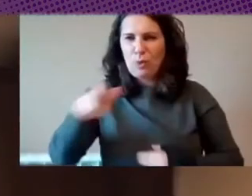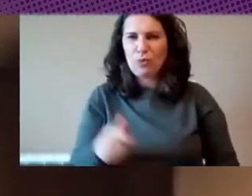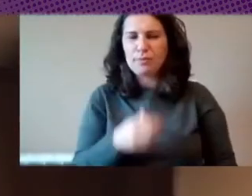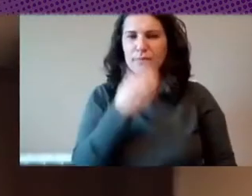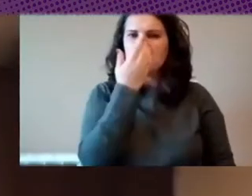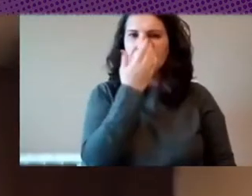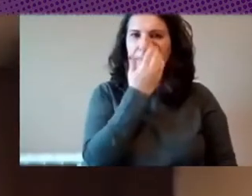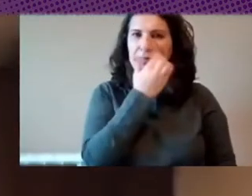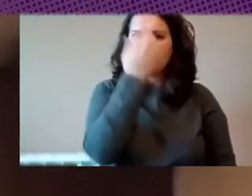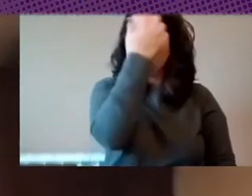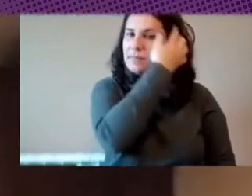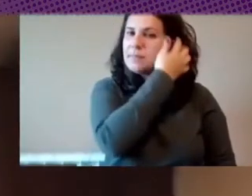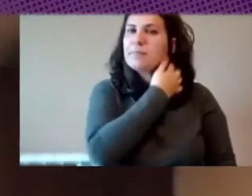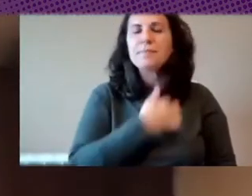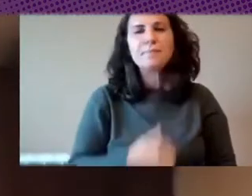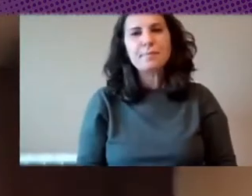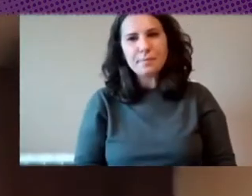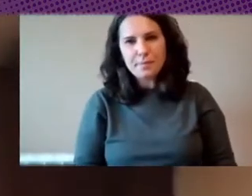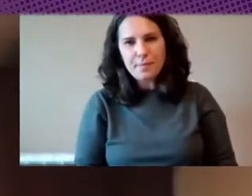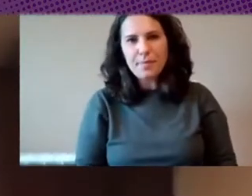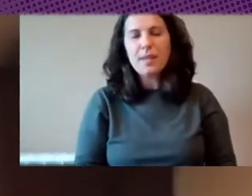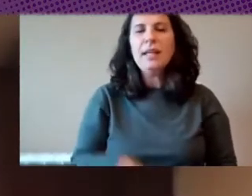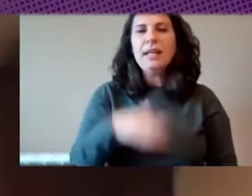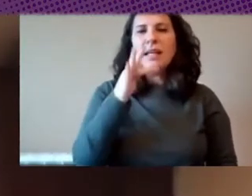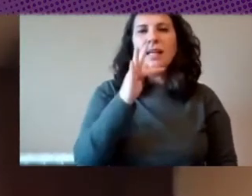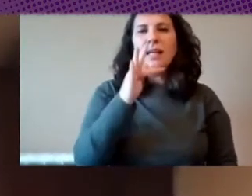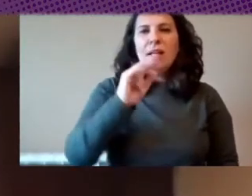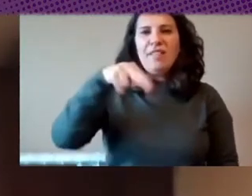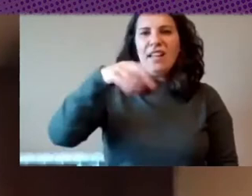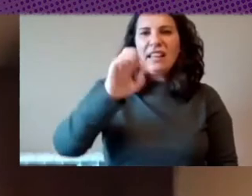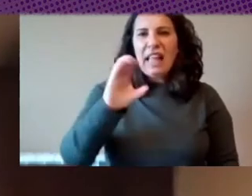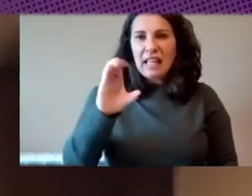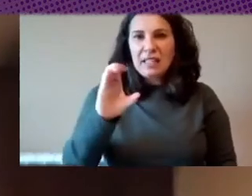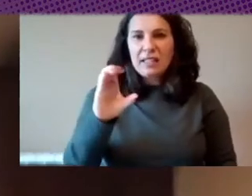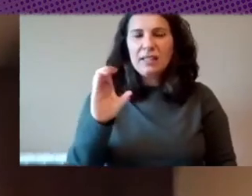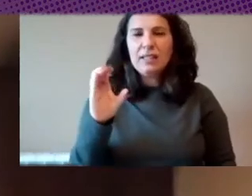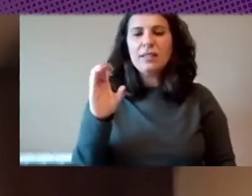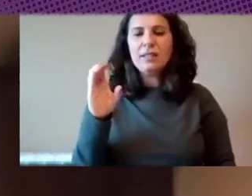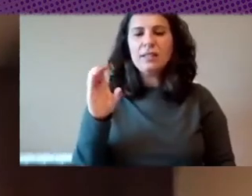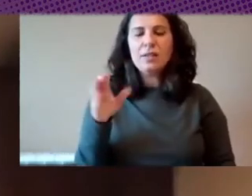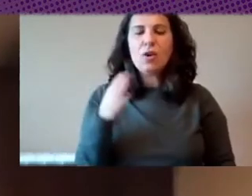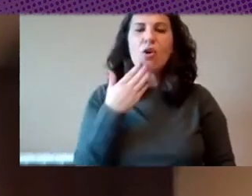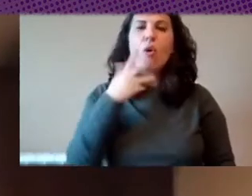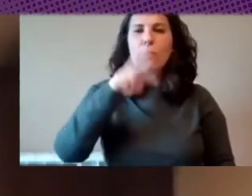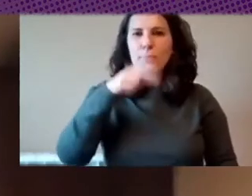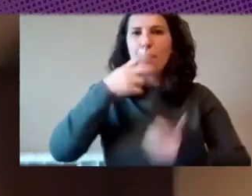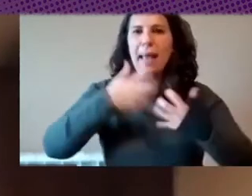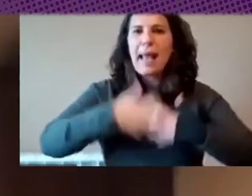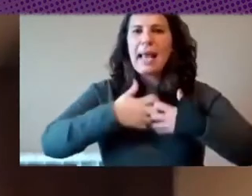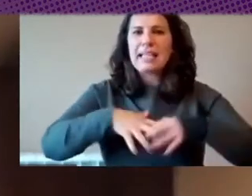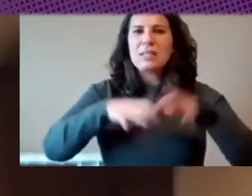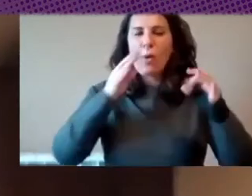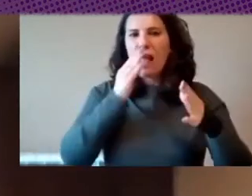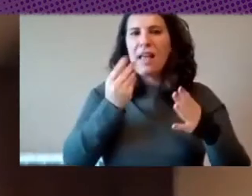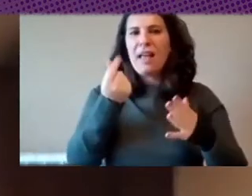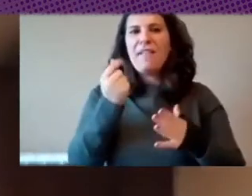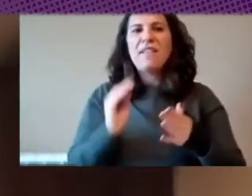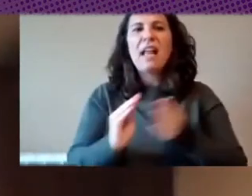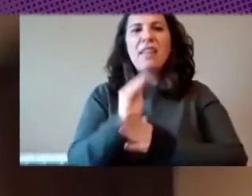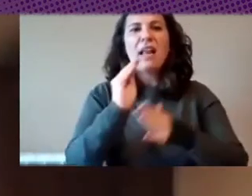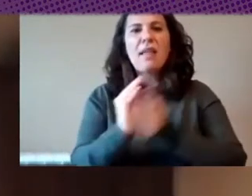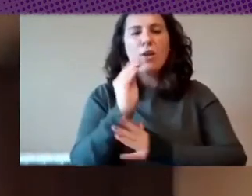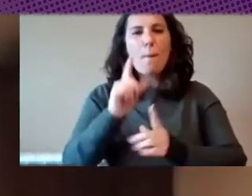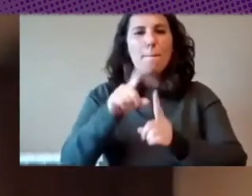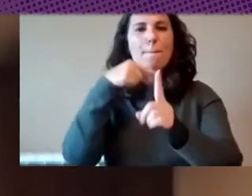Sí, mira el tema de las FinTech como un mecanismo de financiarización plus